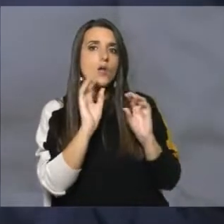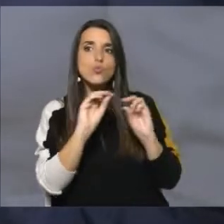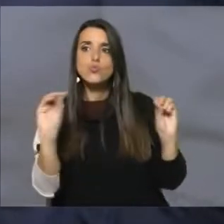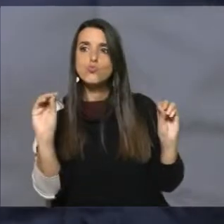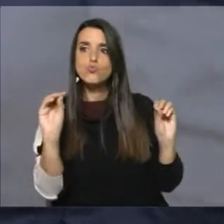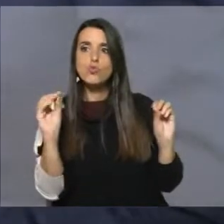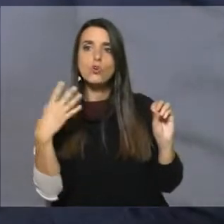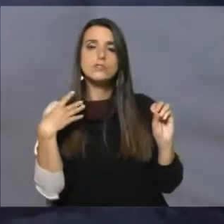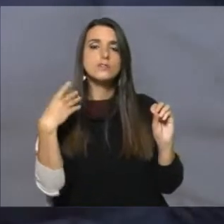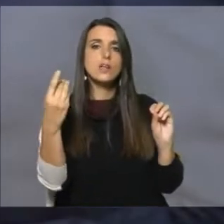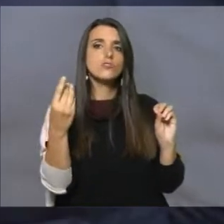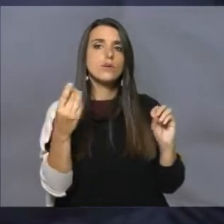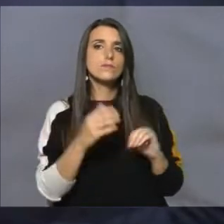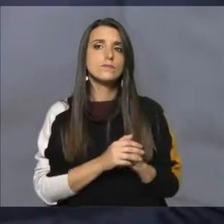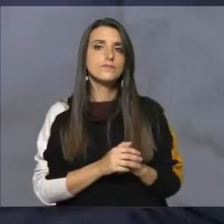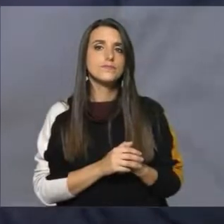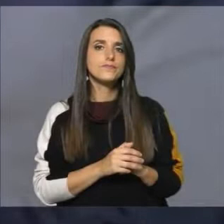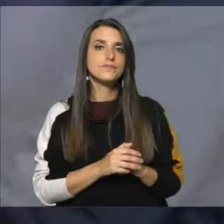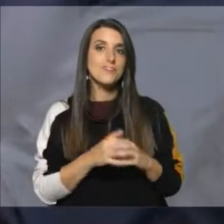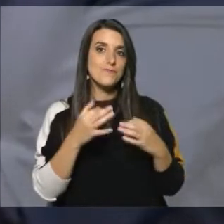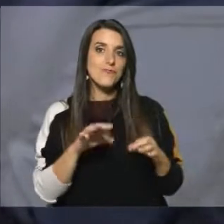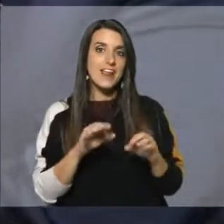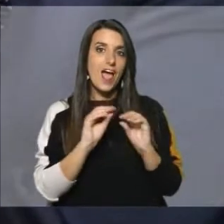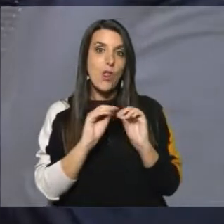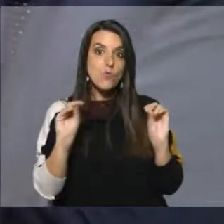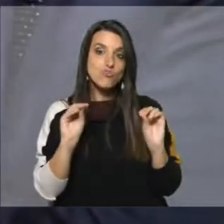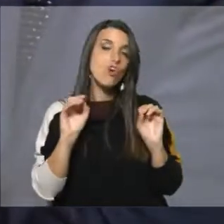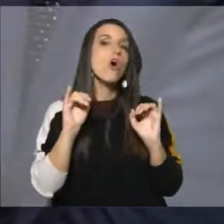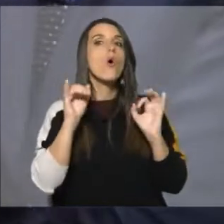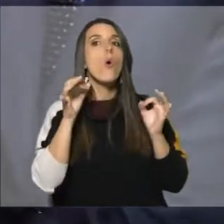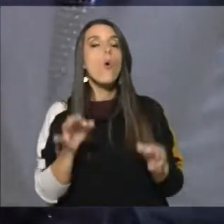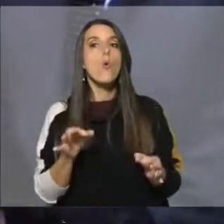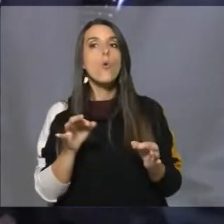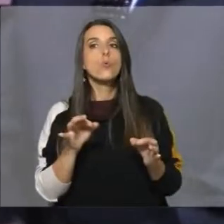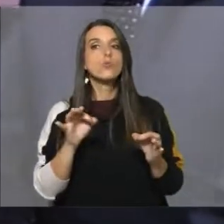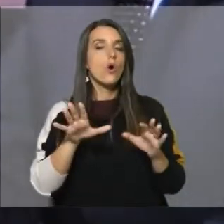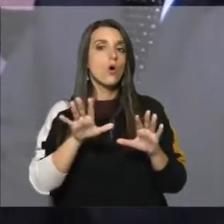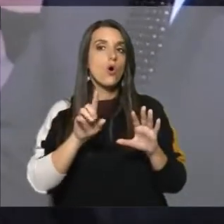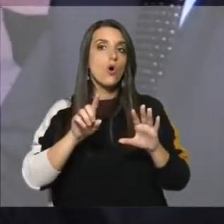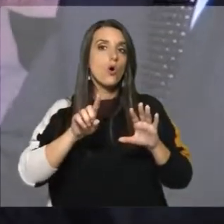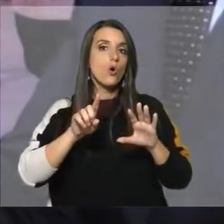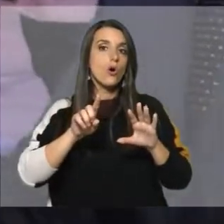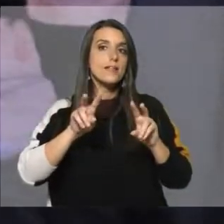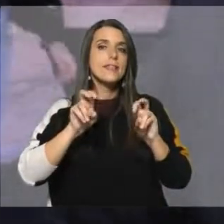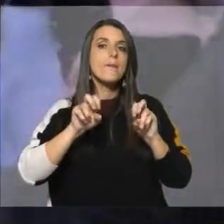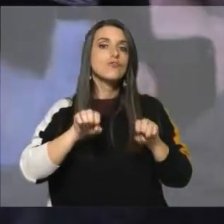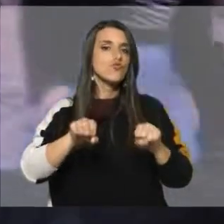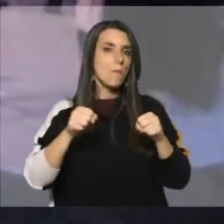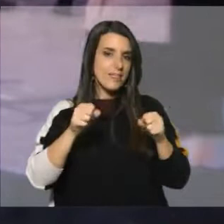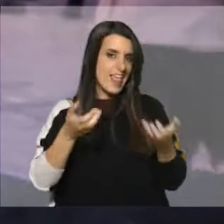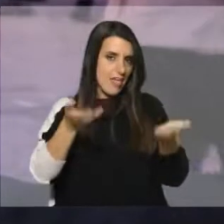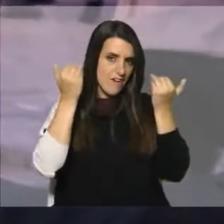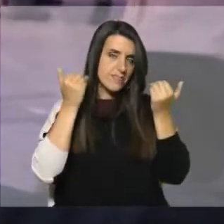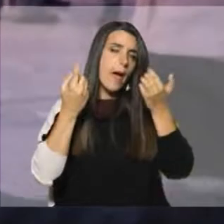hizo el directorio al respecto de su recurso? Bien, este anuncio si bien levanta la suspensión, no refiere